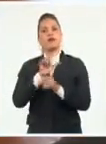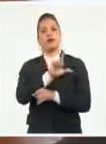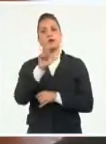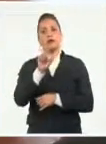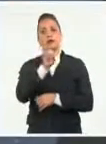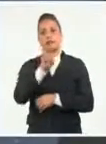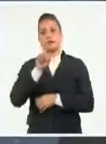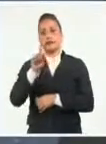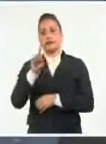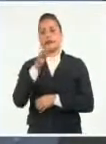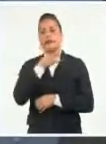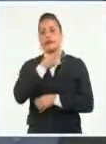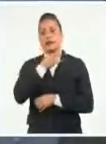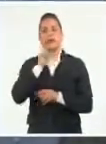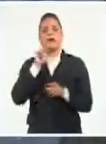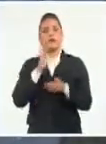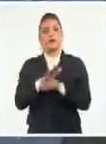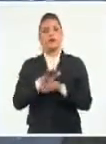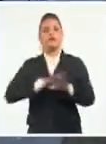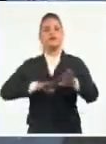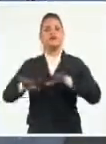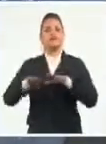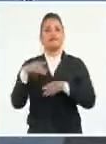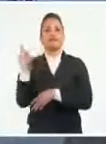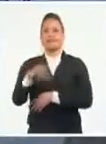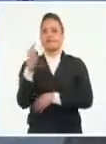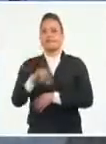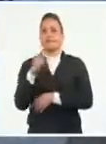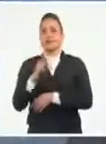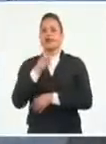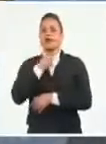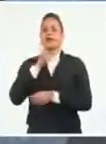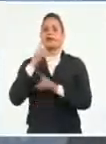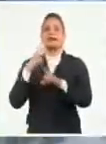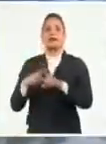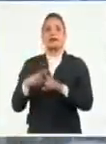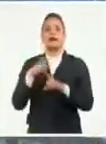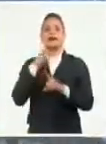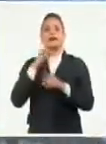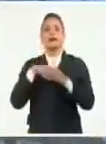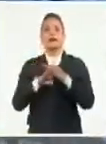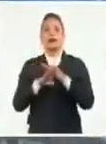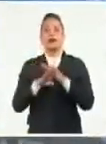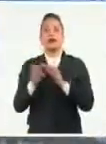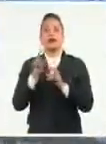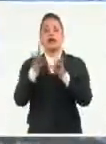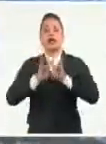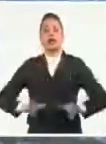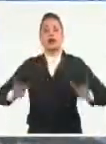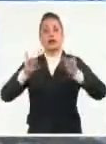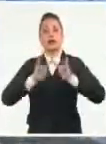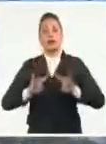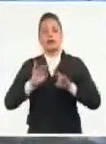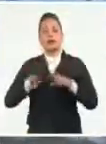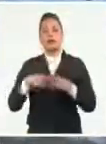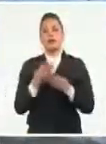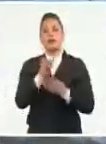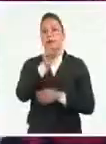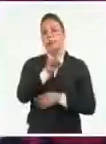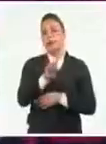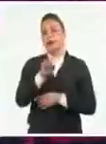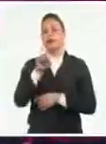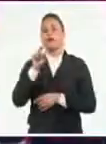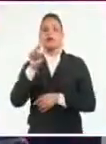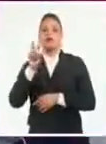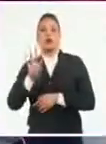de enero, comenzó la preparación intensiva para los exámenes de ingreso a la educación superior, que tendrán lugar los días primero, 4